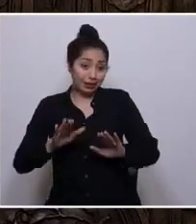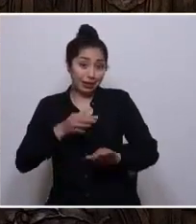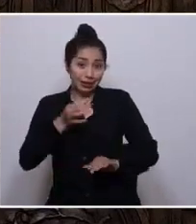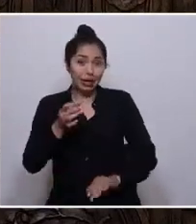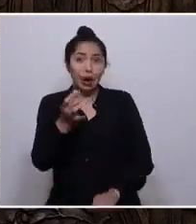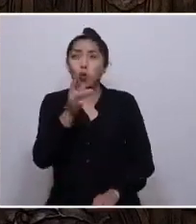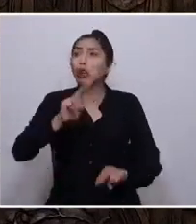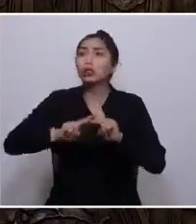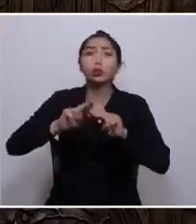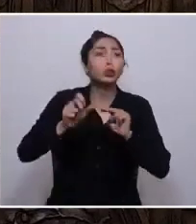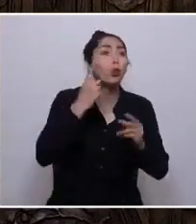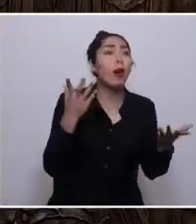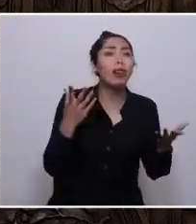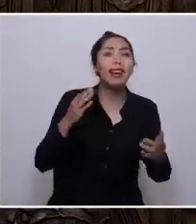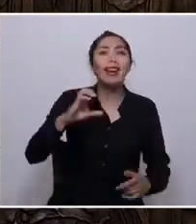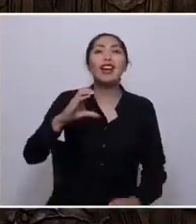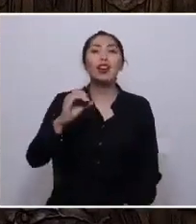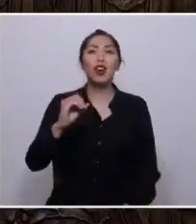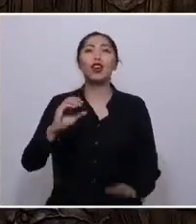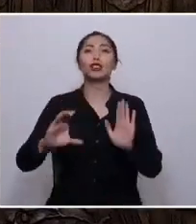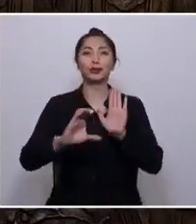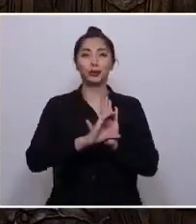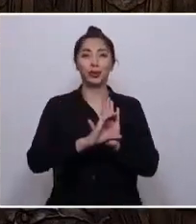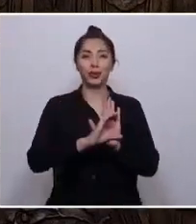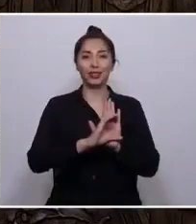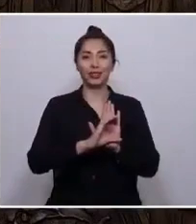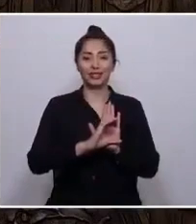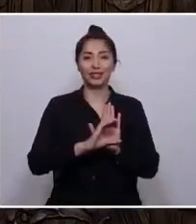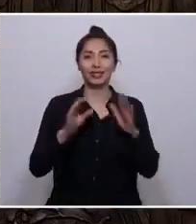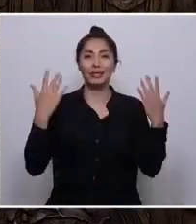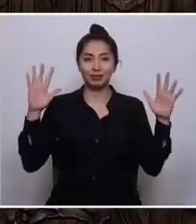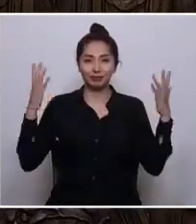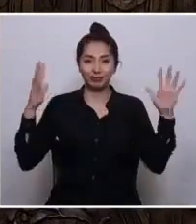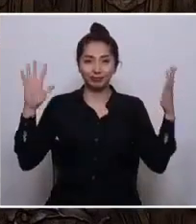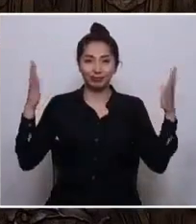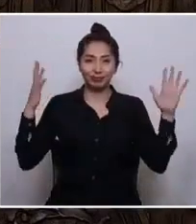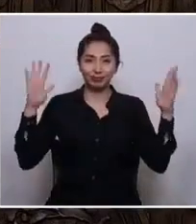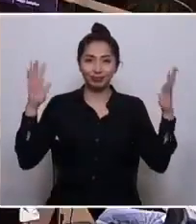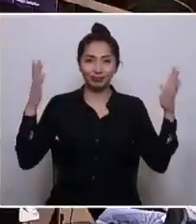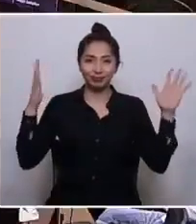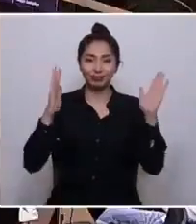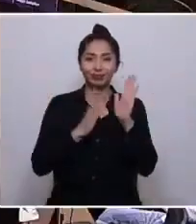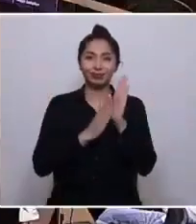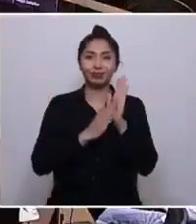solución es la ecoconstitución. Aplausos. Aplausos. Aplausos. Aplausos.